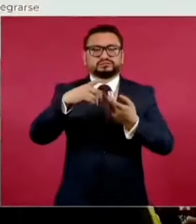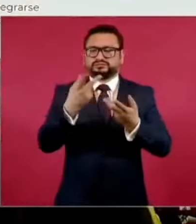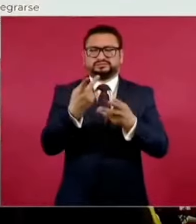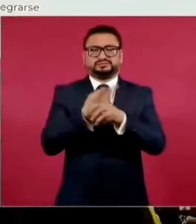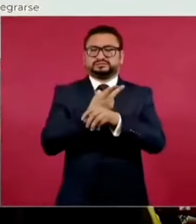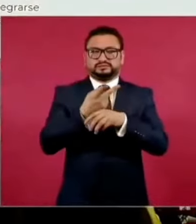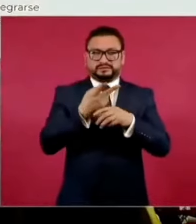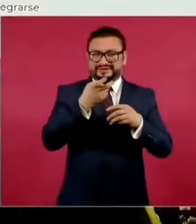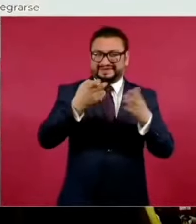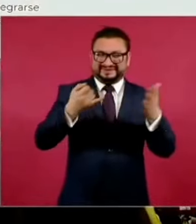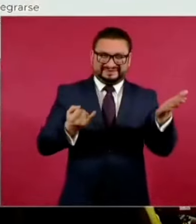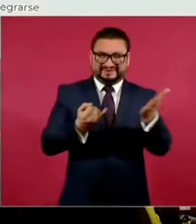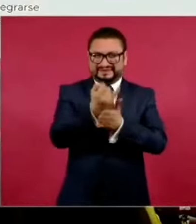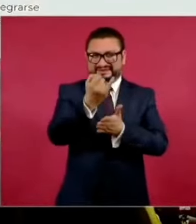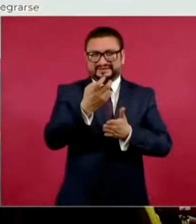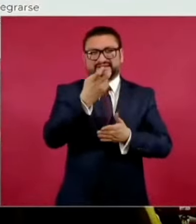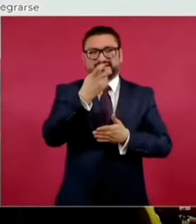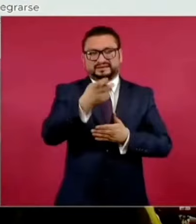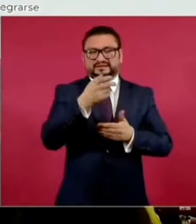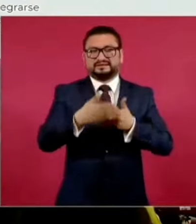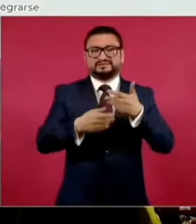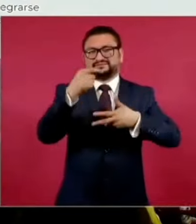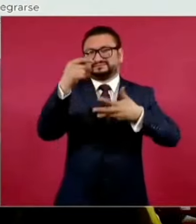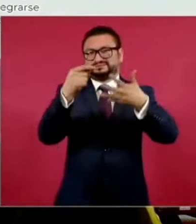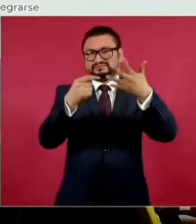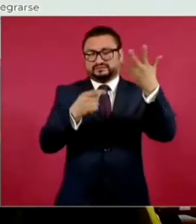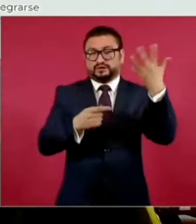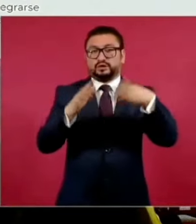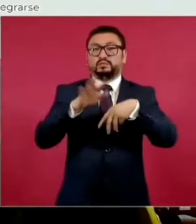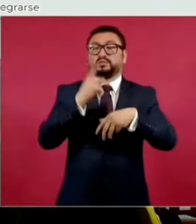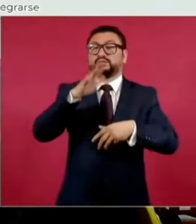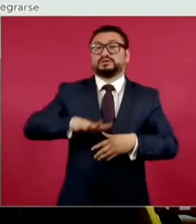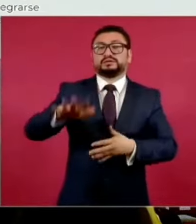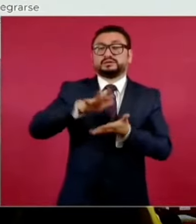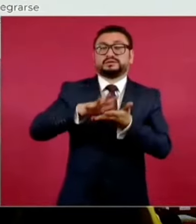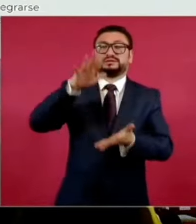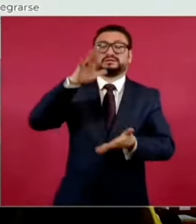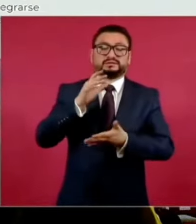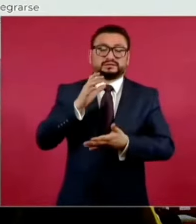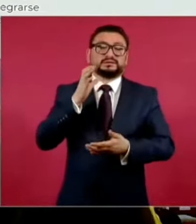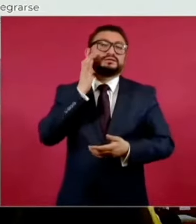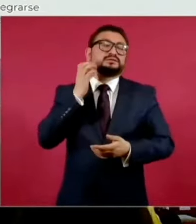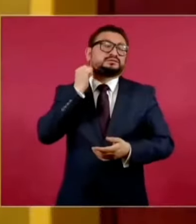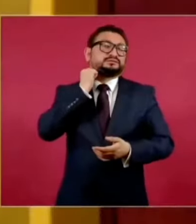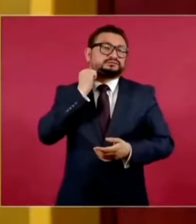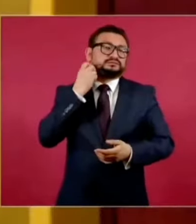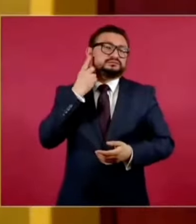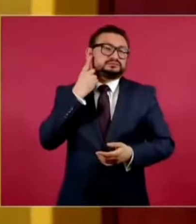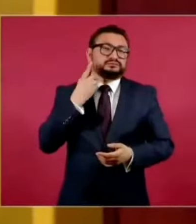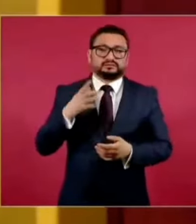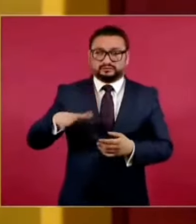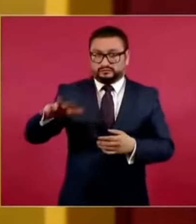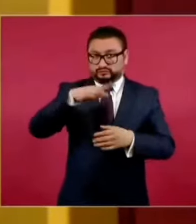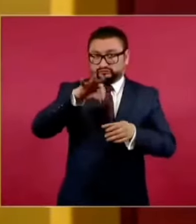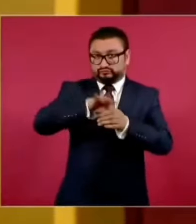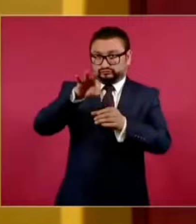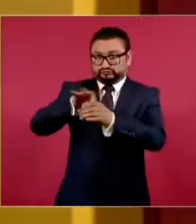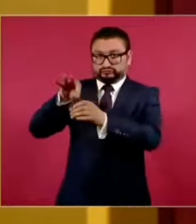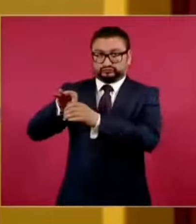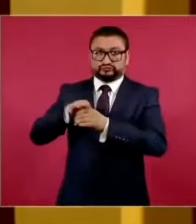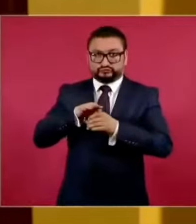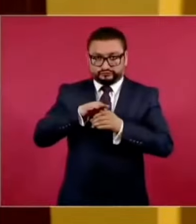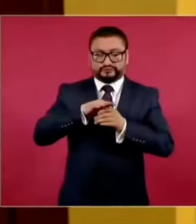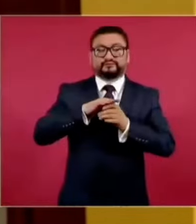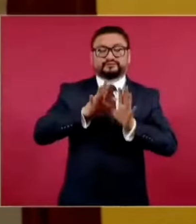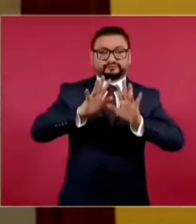decisiones que emanan de la mayoría del Congreso de la Unión, que son votados por voto